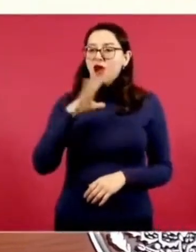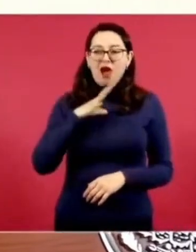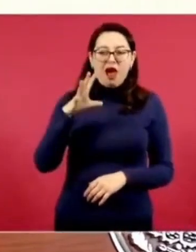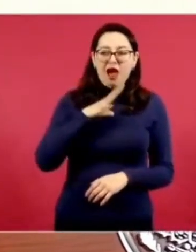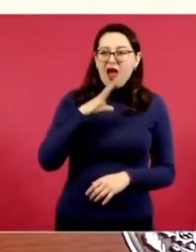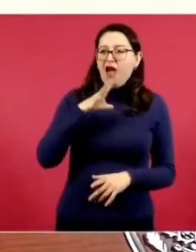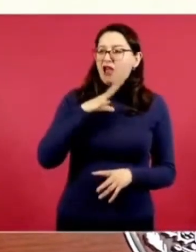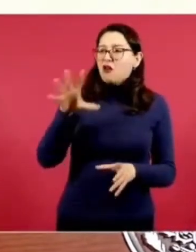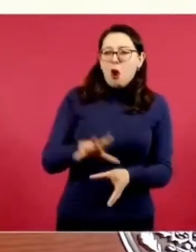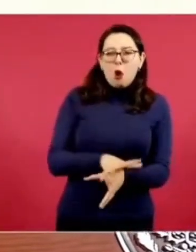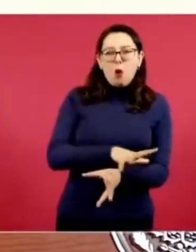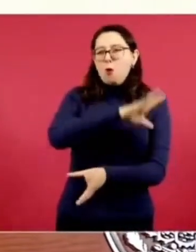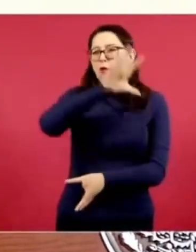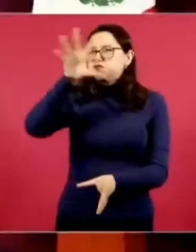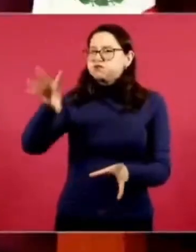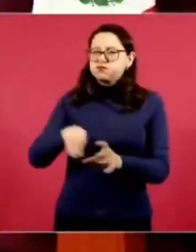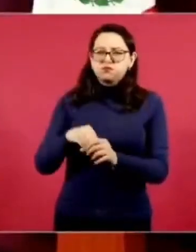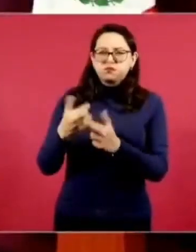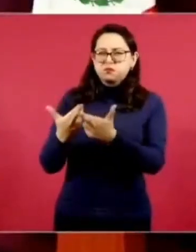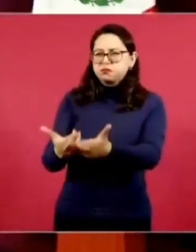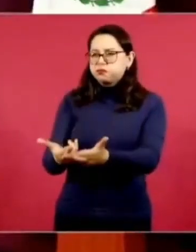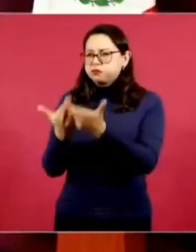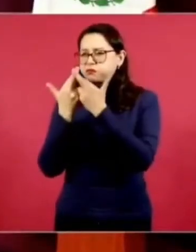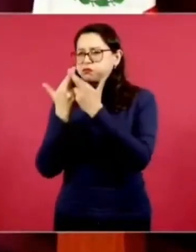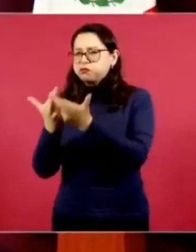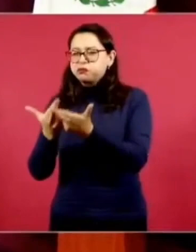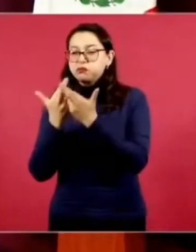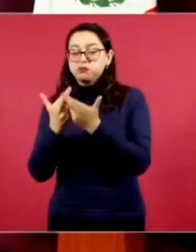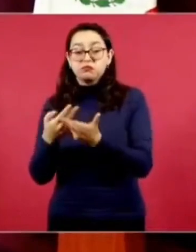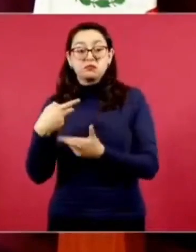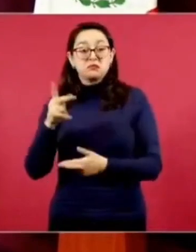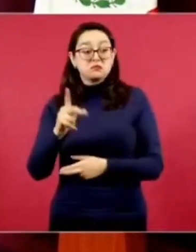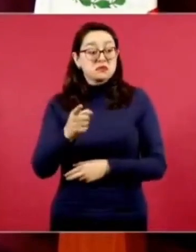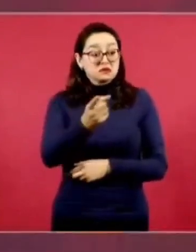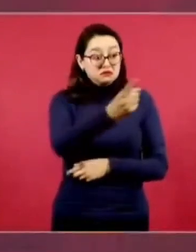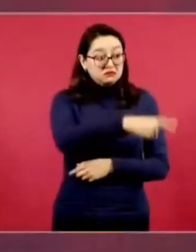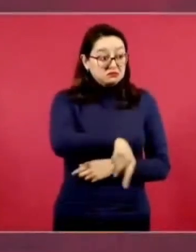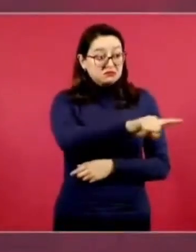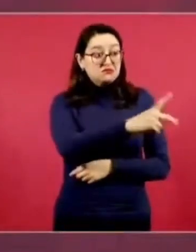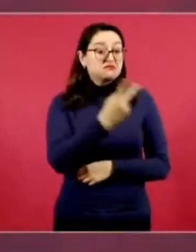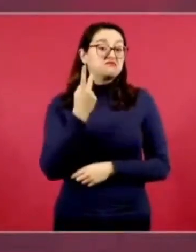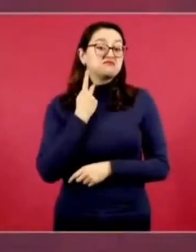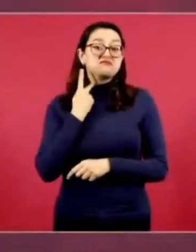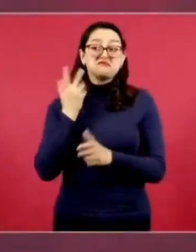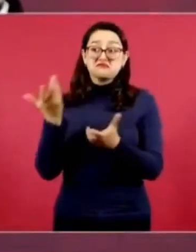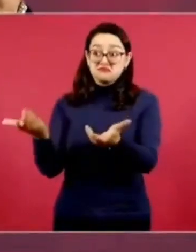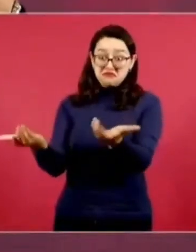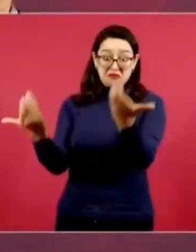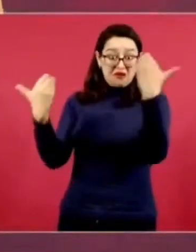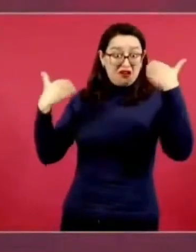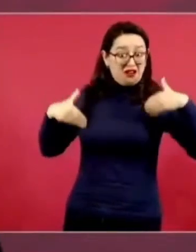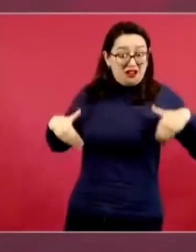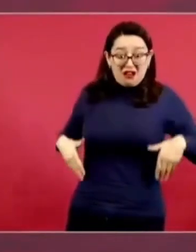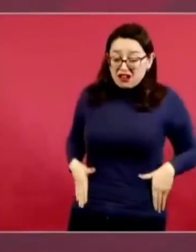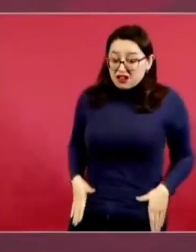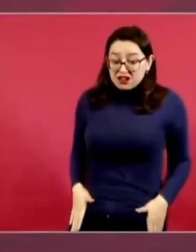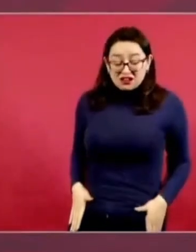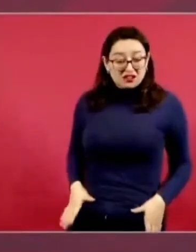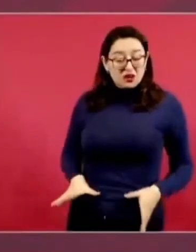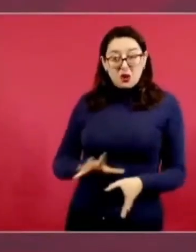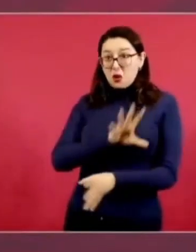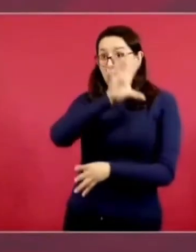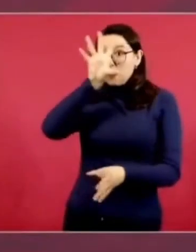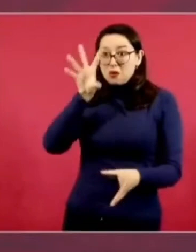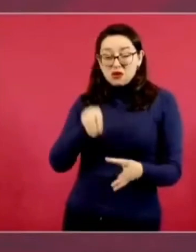todo. Pero se lo clavan todo, ese era su discurso,